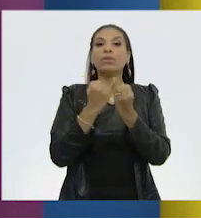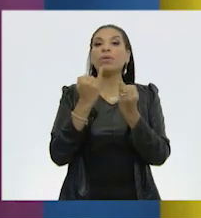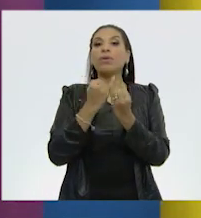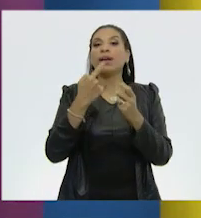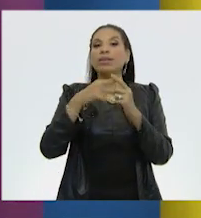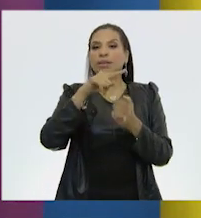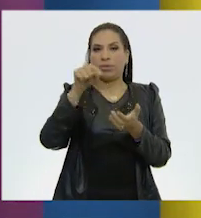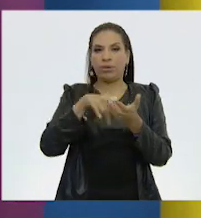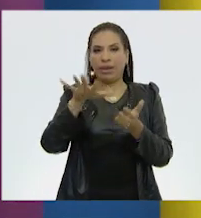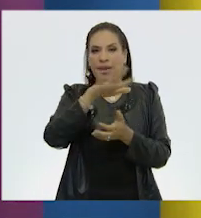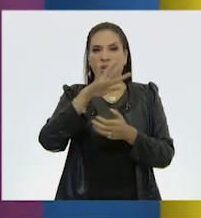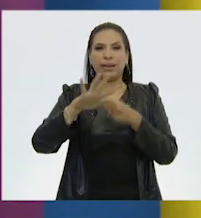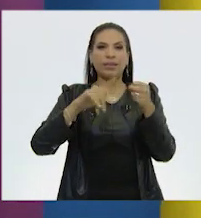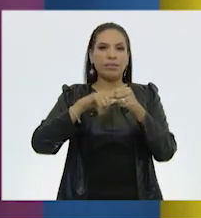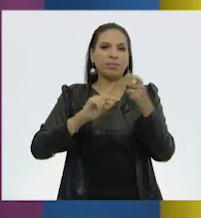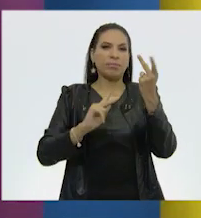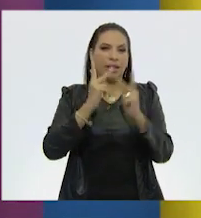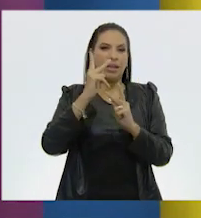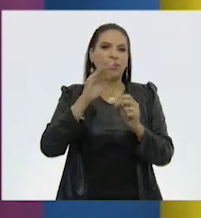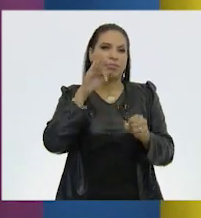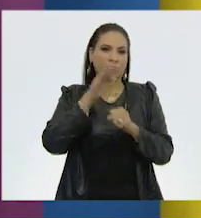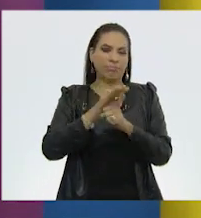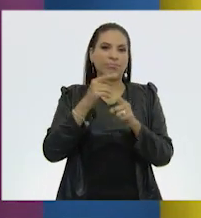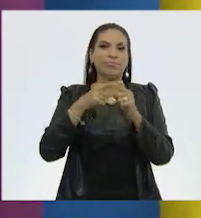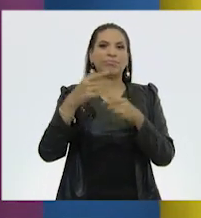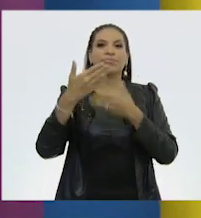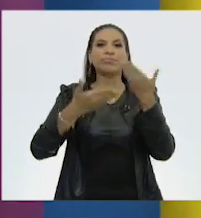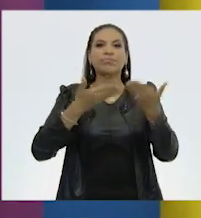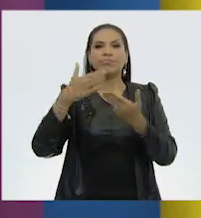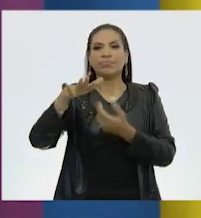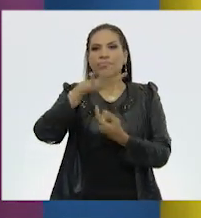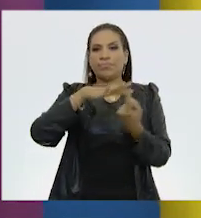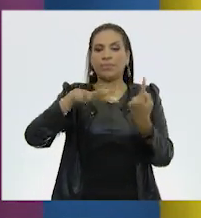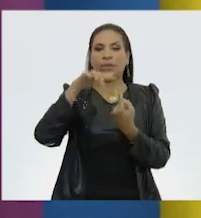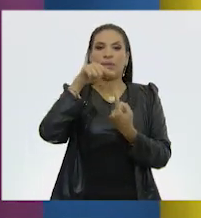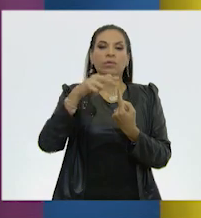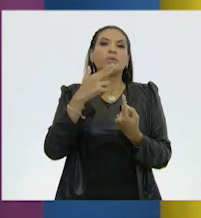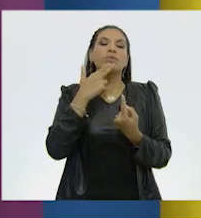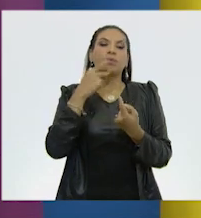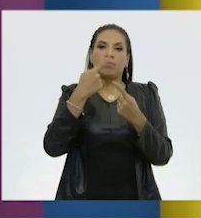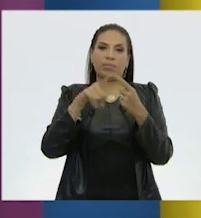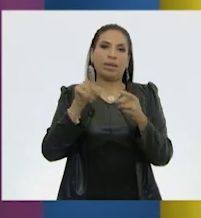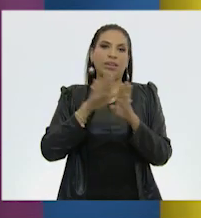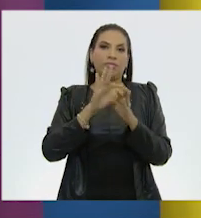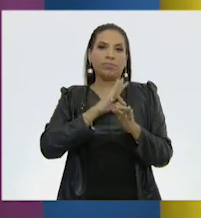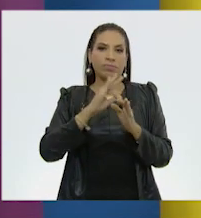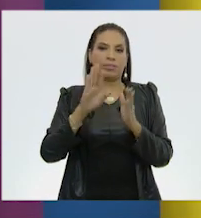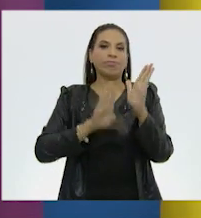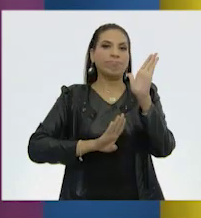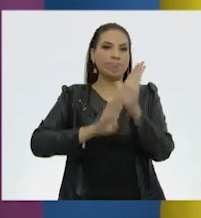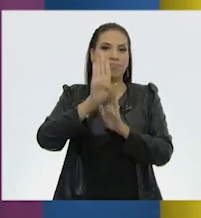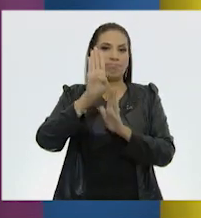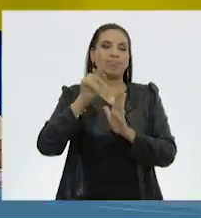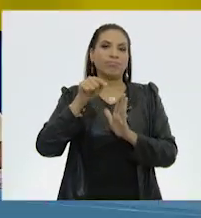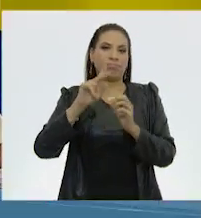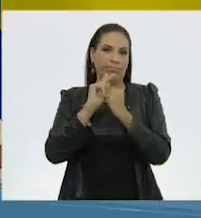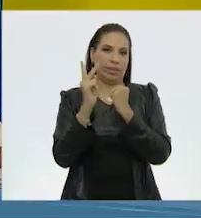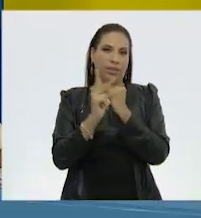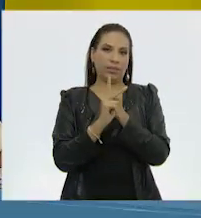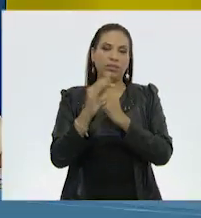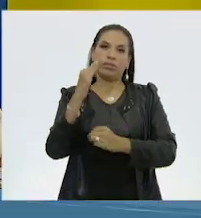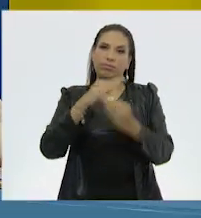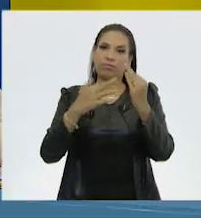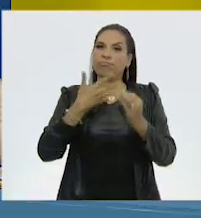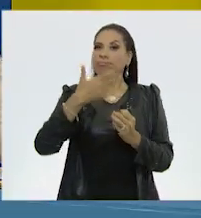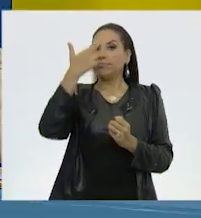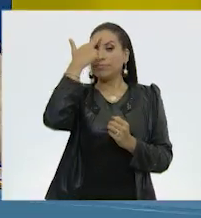las áreas naturales protegidas y los servicios ambientales se vuelven primordiales para la prosperidad de un país. Toda